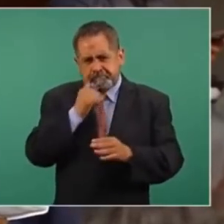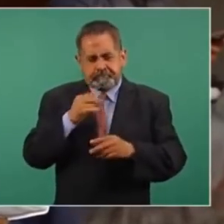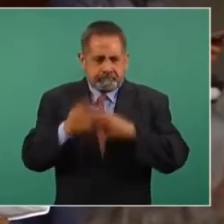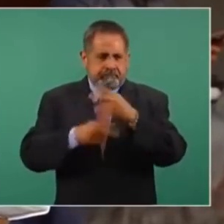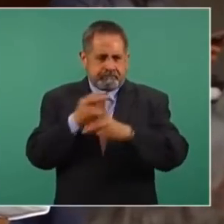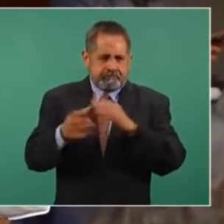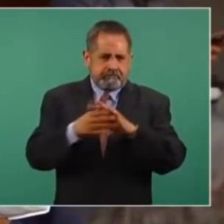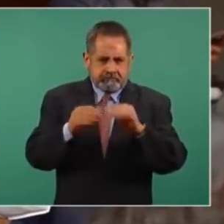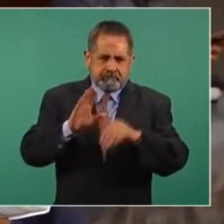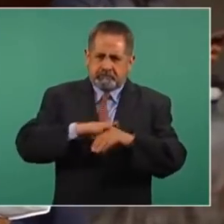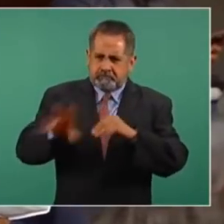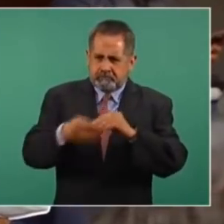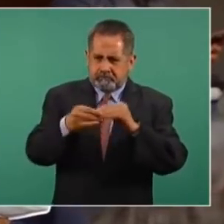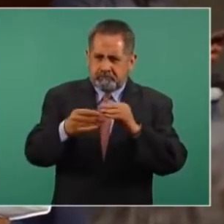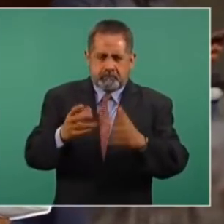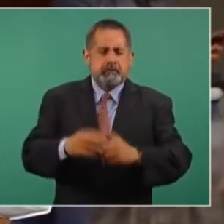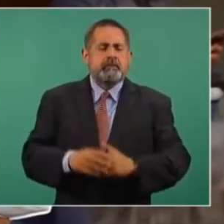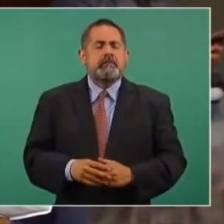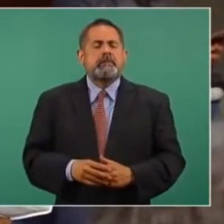este complemento.